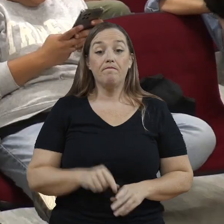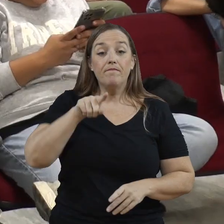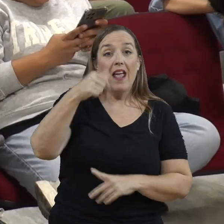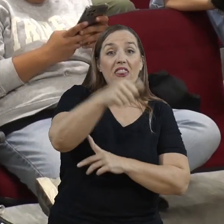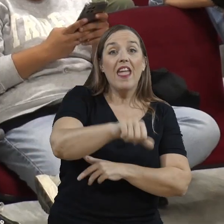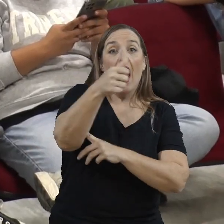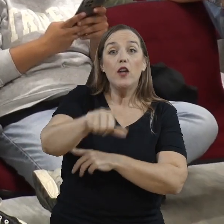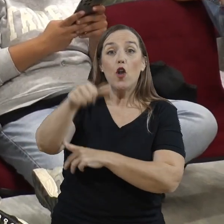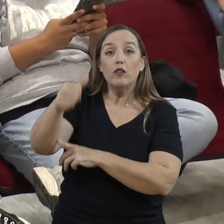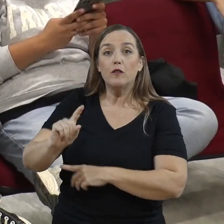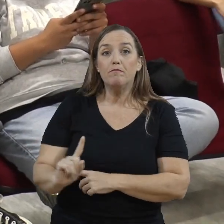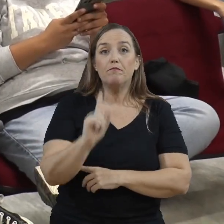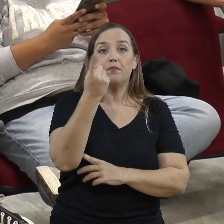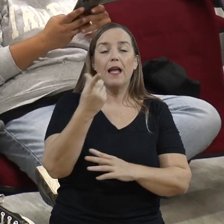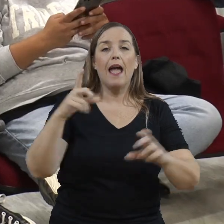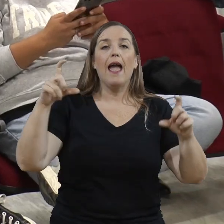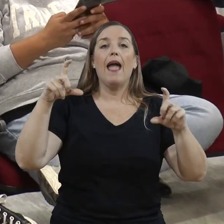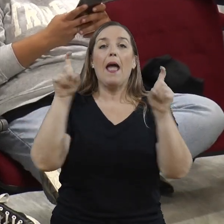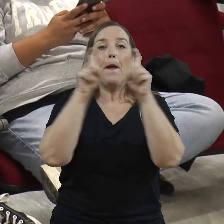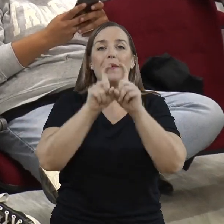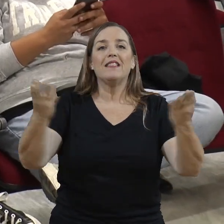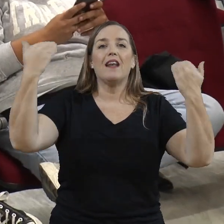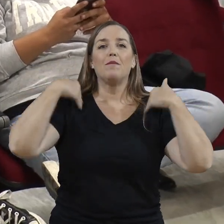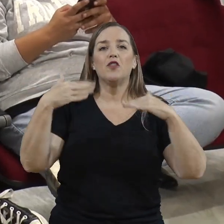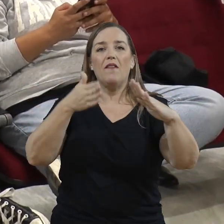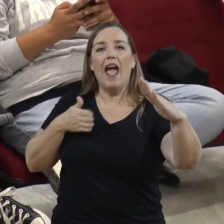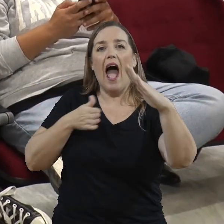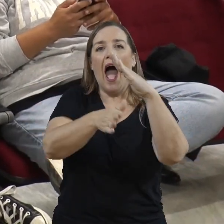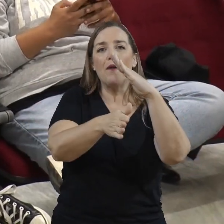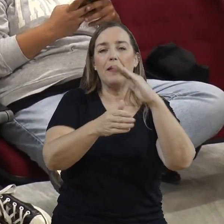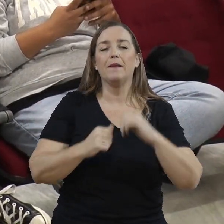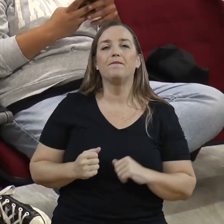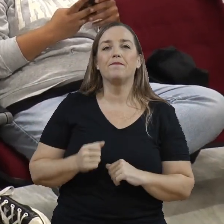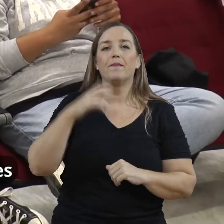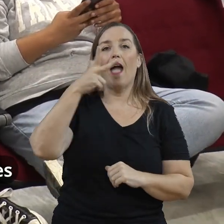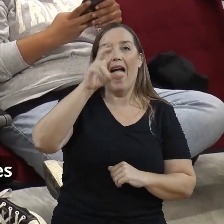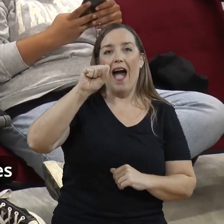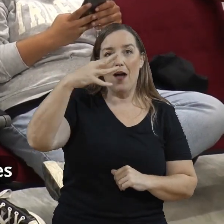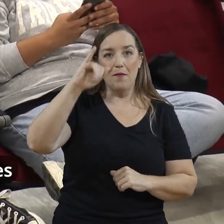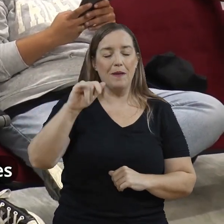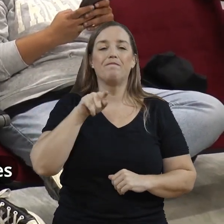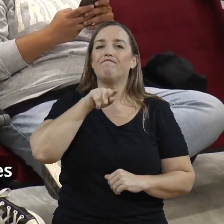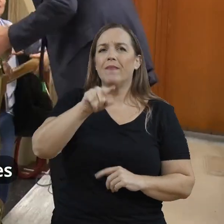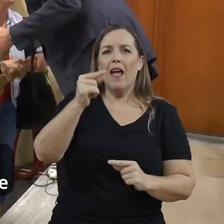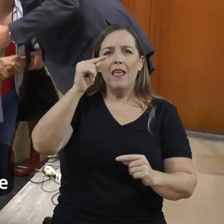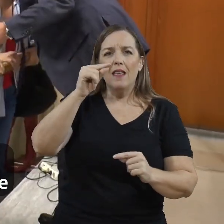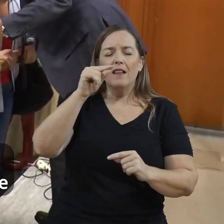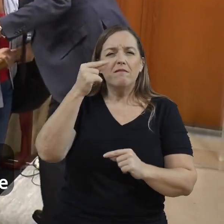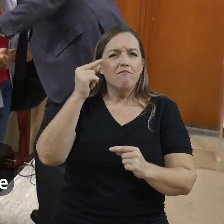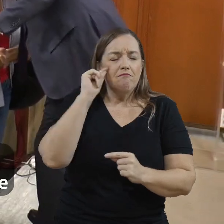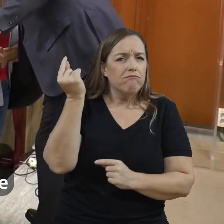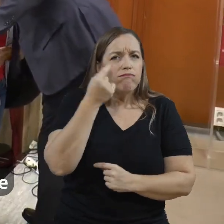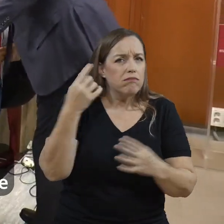En ese diagnóstico inicial de la empresa AVI Diseño Accesible, lo que más se ha detectado son barreras físicas por cuestiones